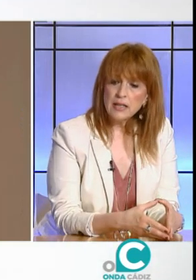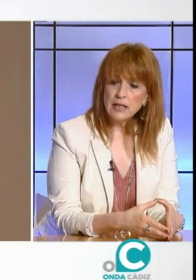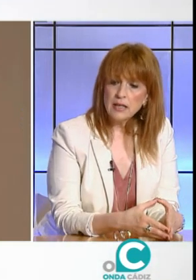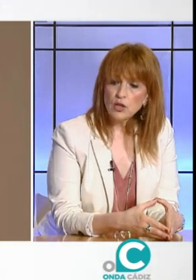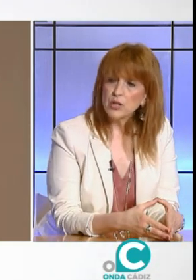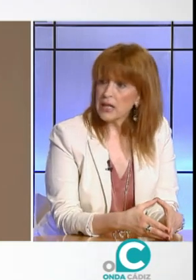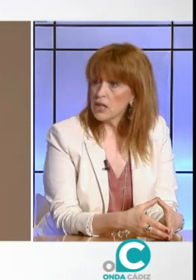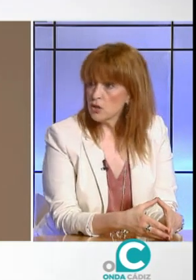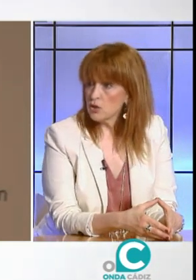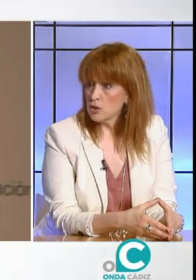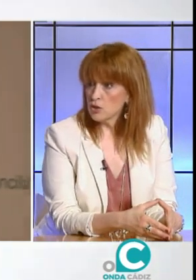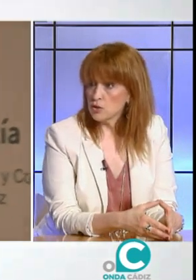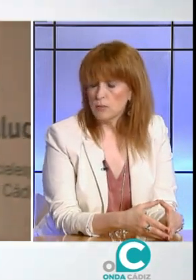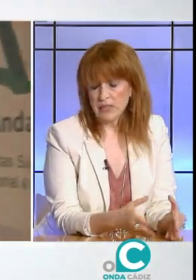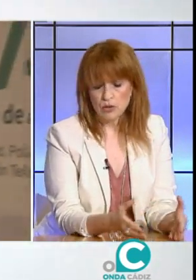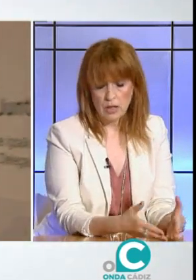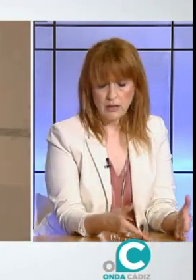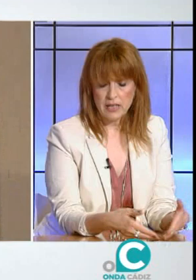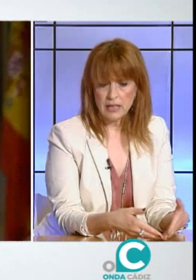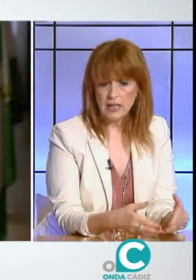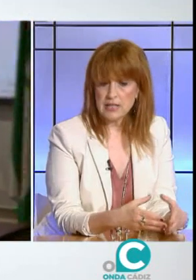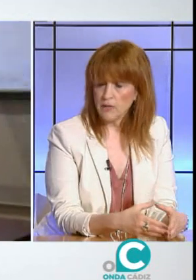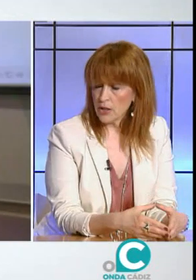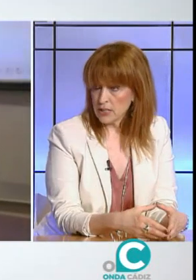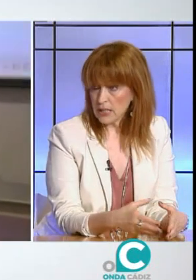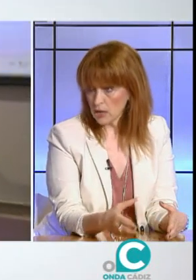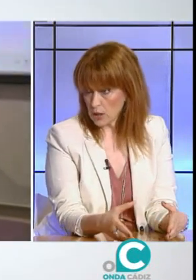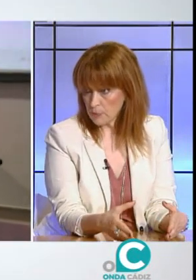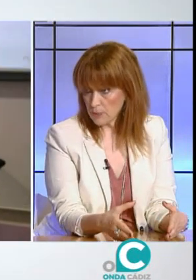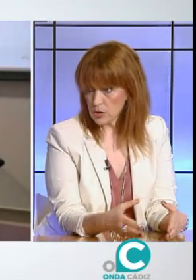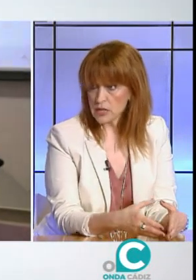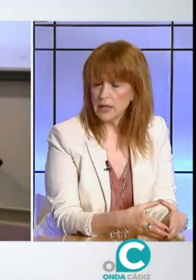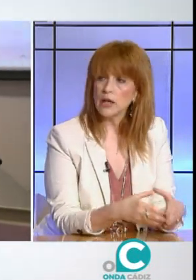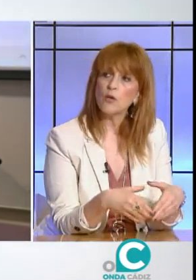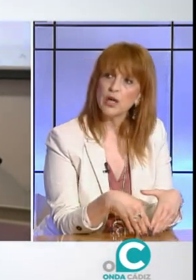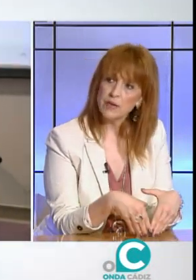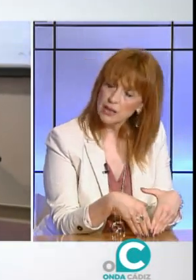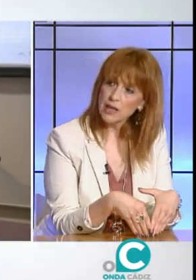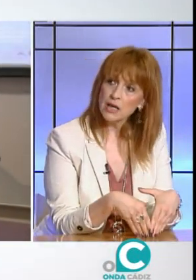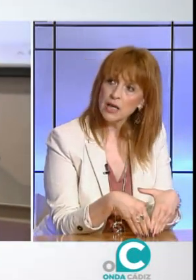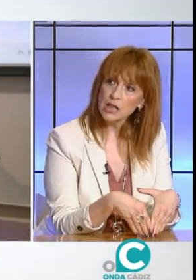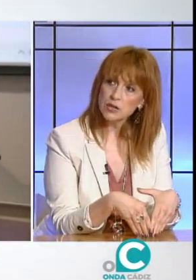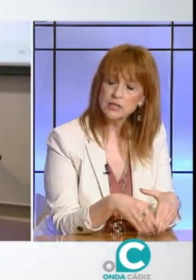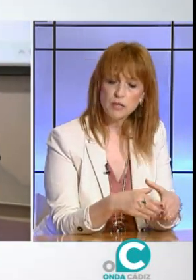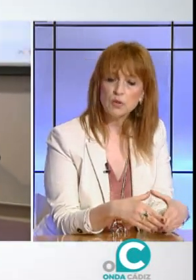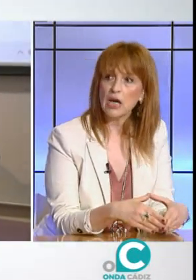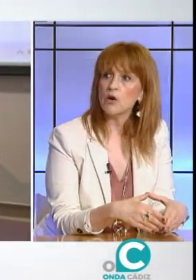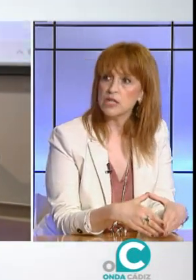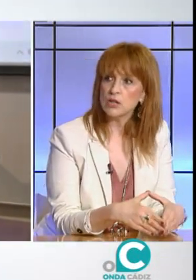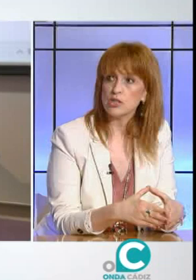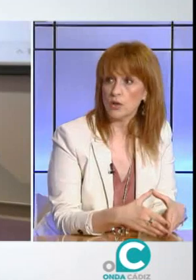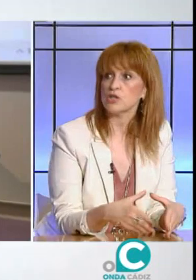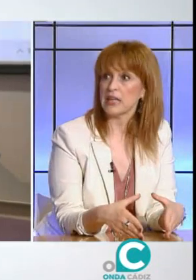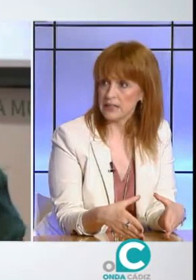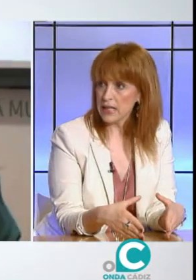comunicación, tanto a nivel de servicios centrales con la propia Consejería, como a nivel de las delegaciones. Tenemos unas